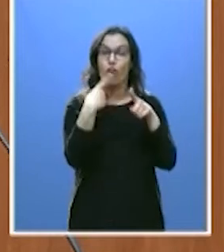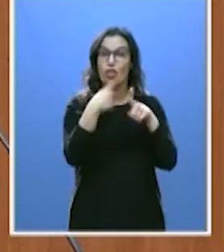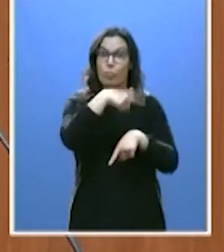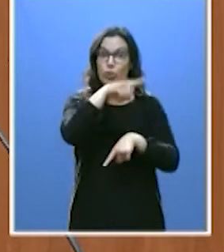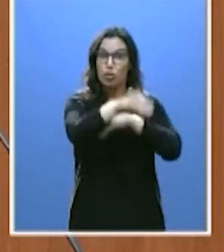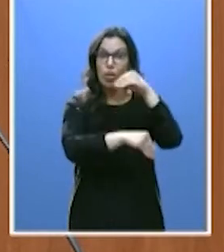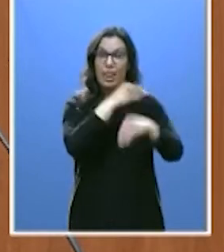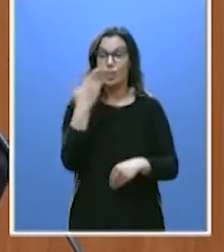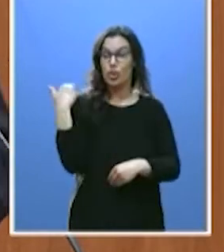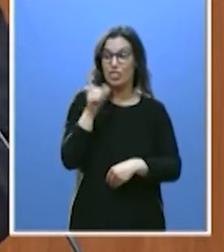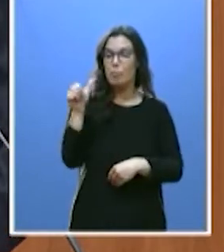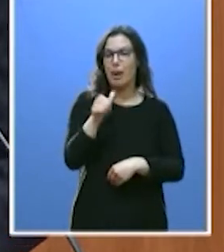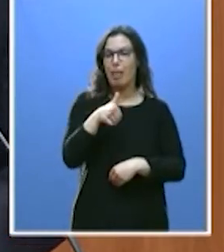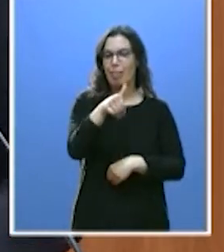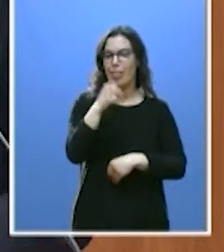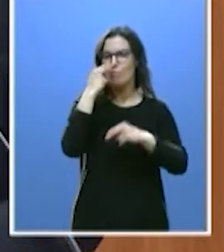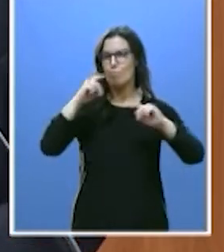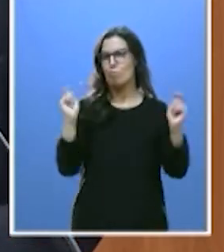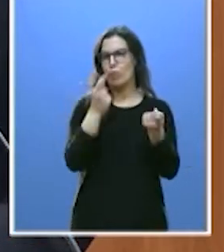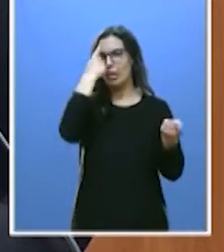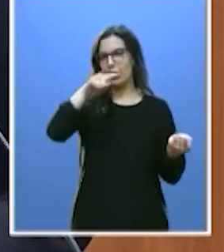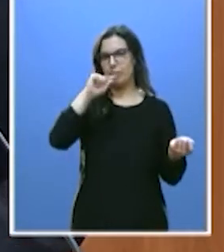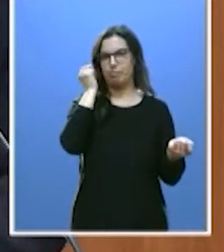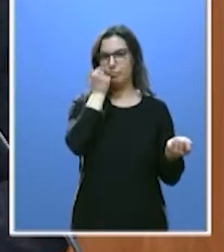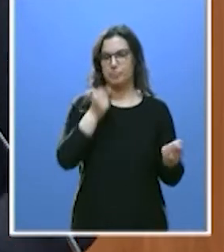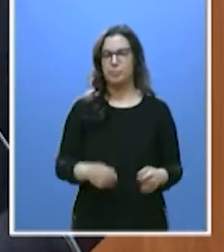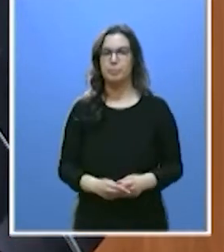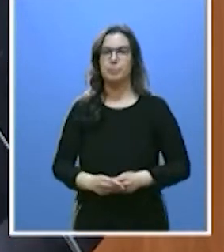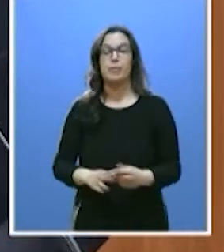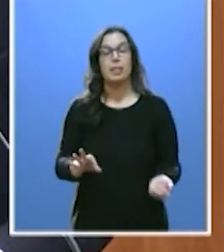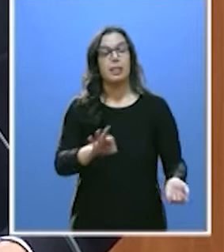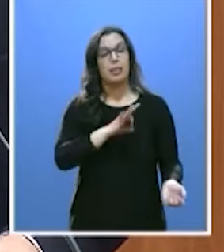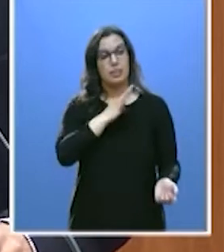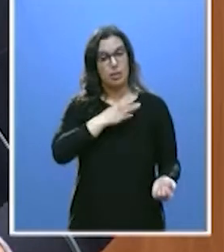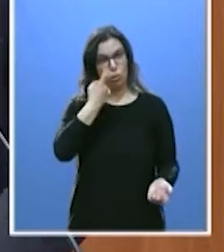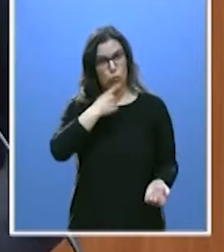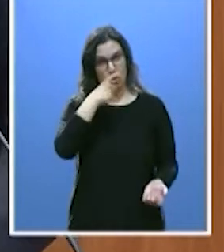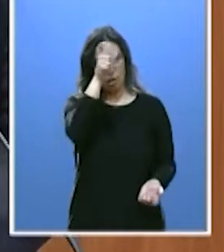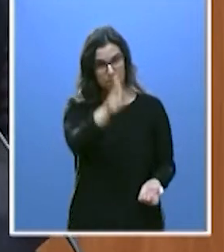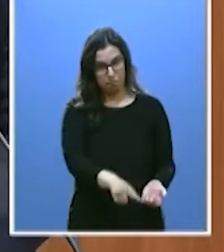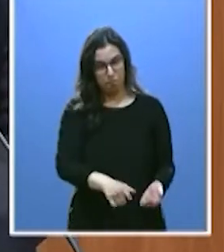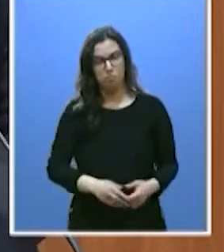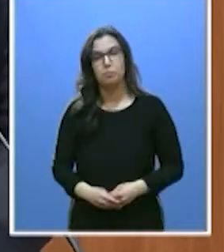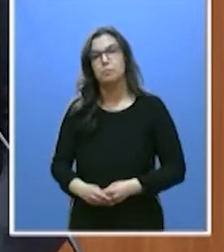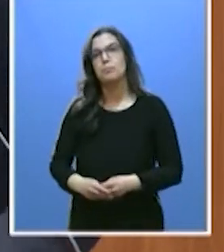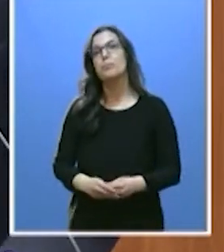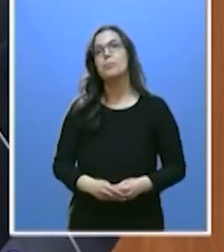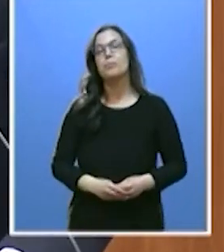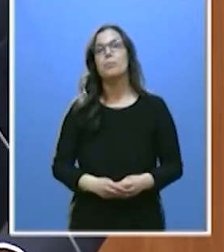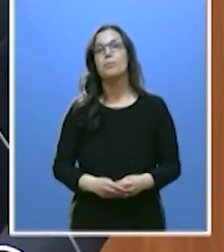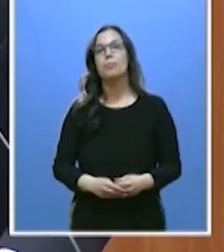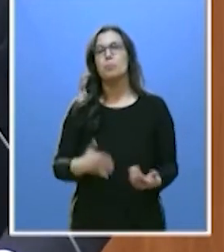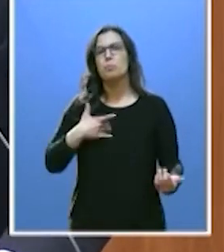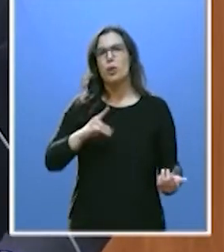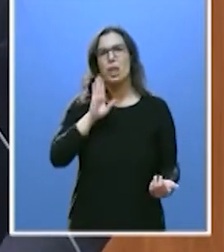estas semanas. Señor Tudanca, hay una corrupción peor